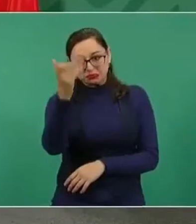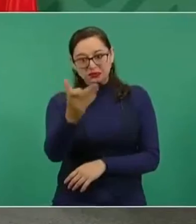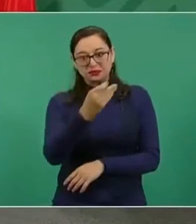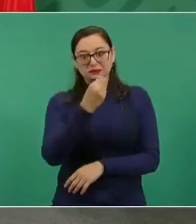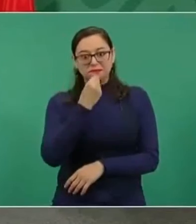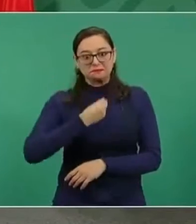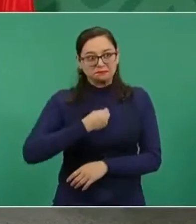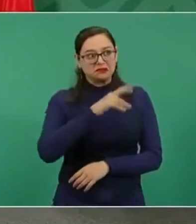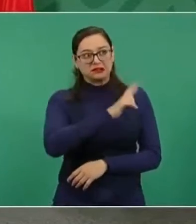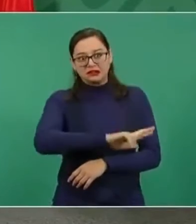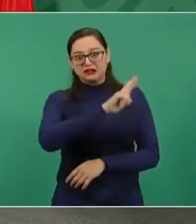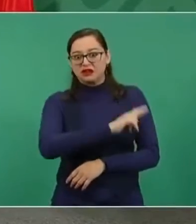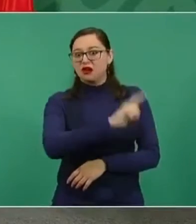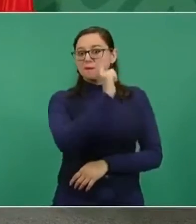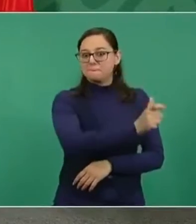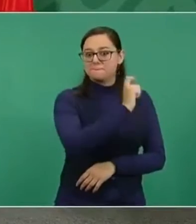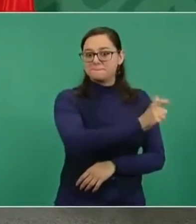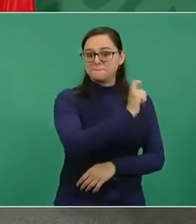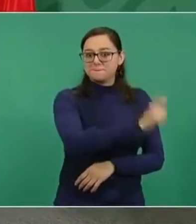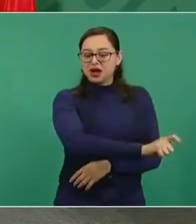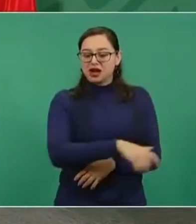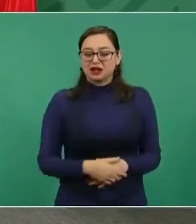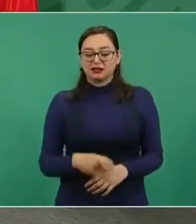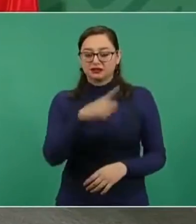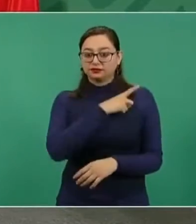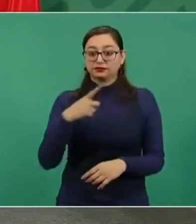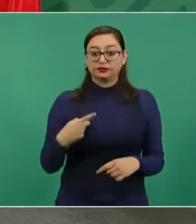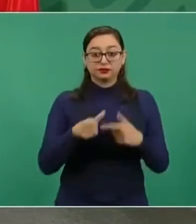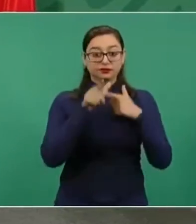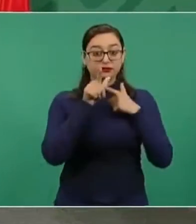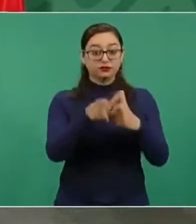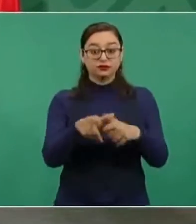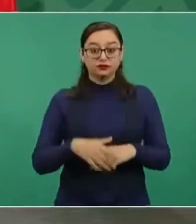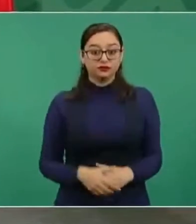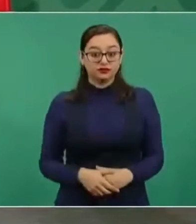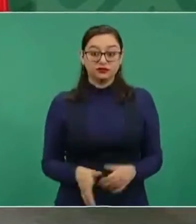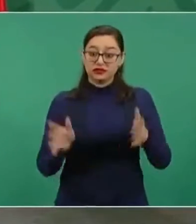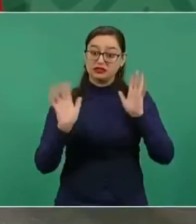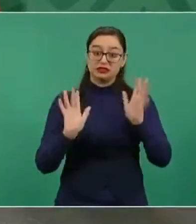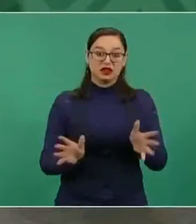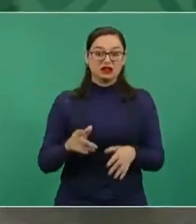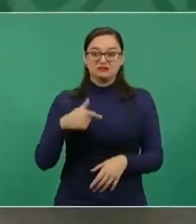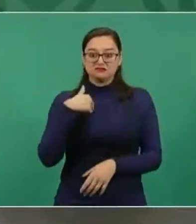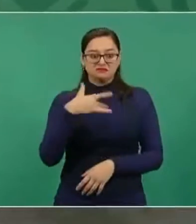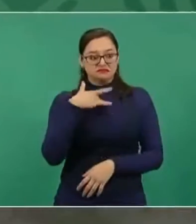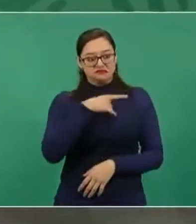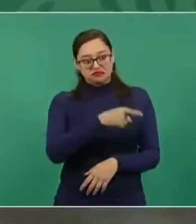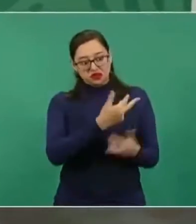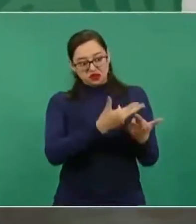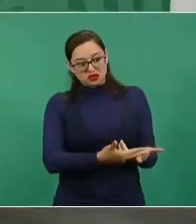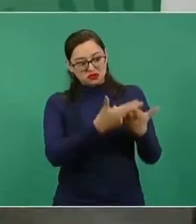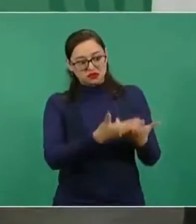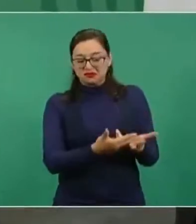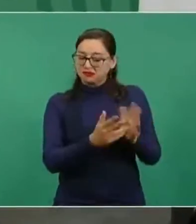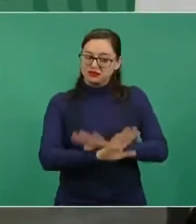Ahora, acabamos de dar la instrucción de revenderlo a menor